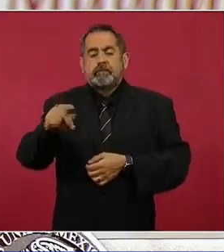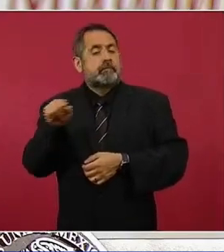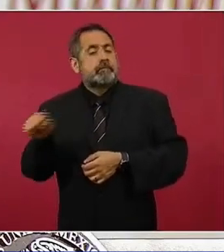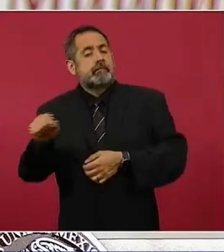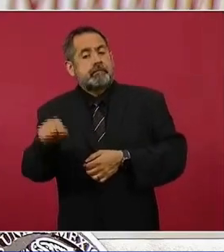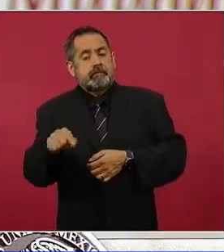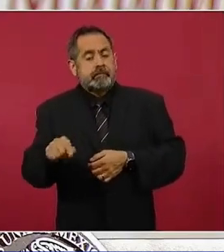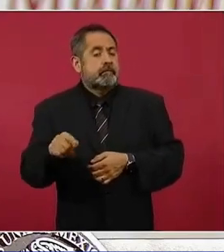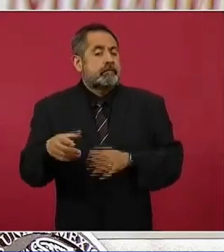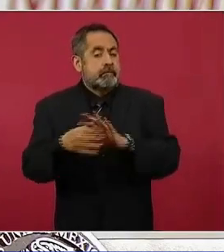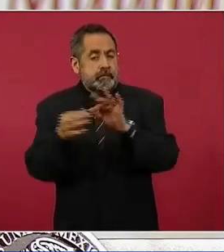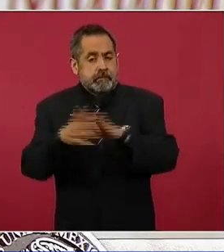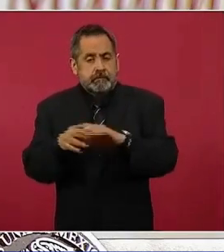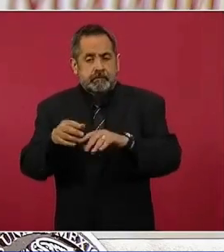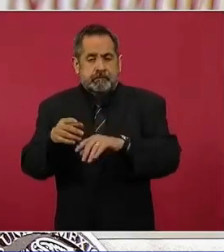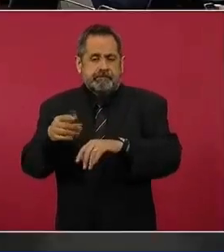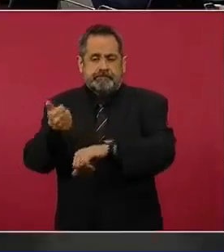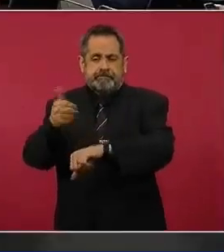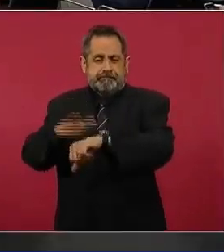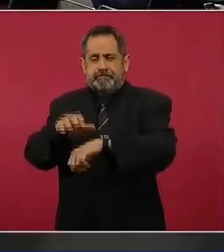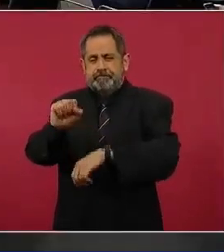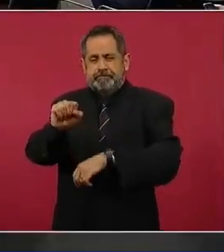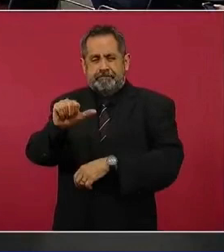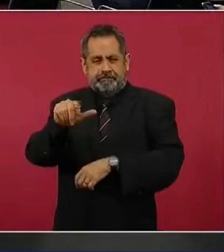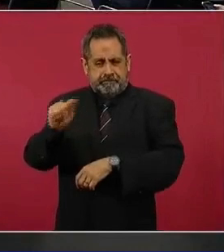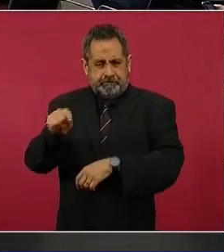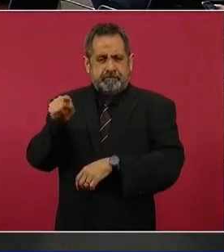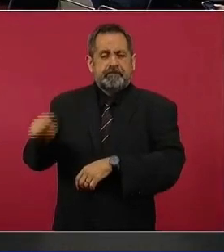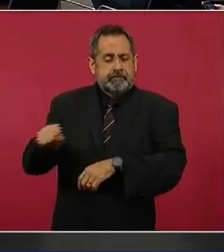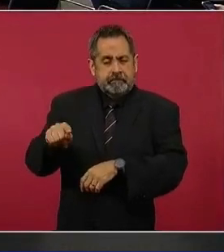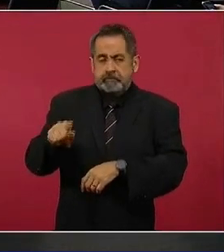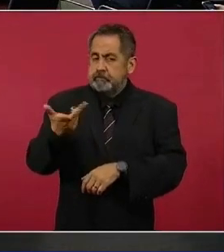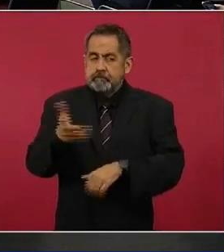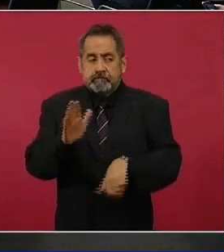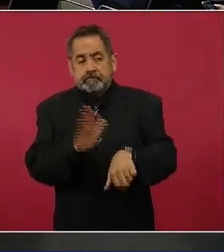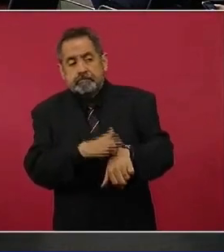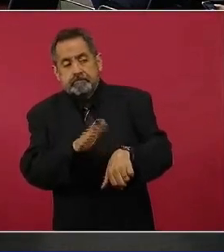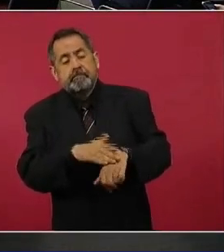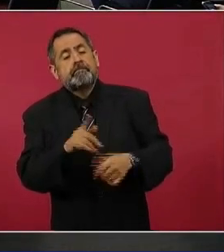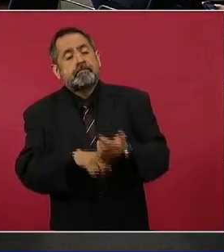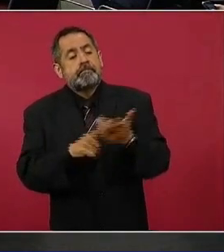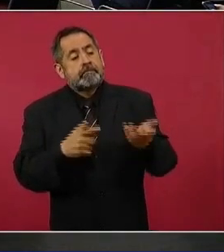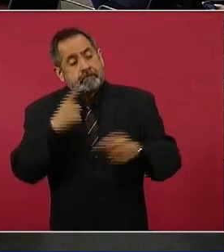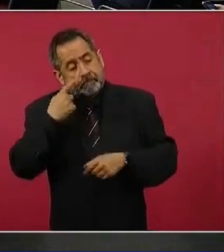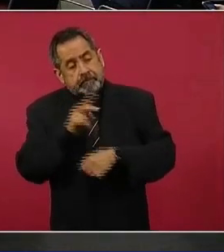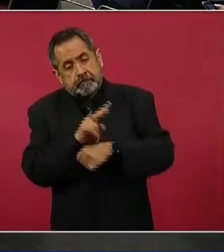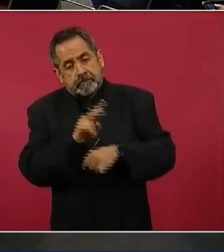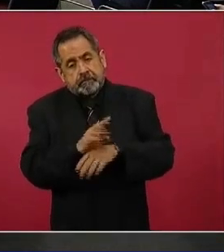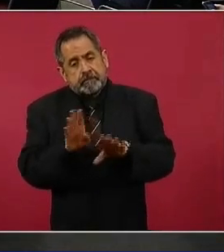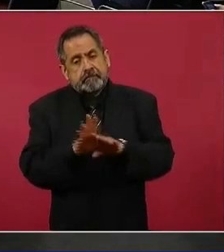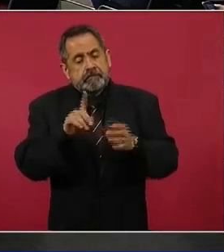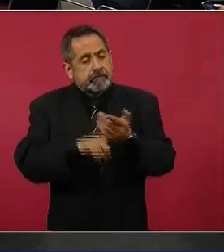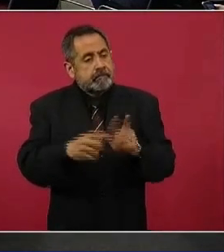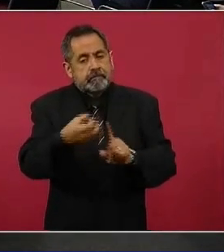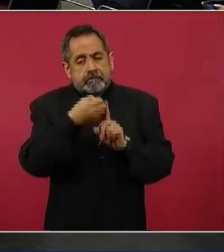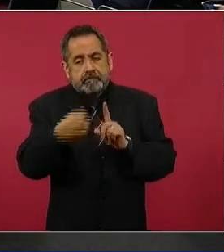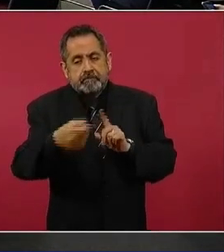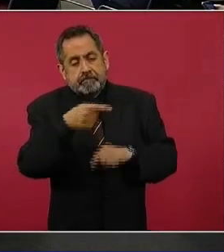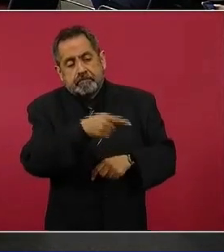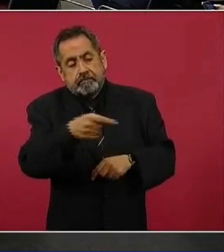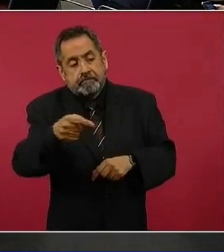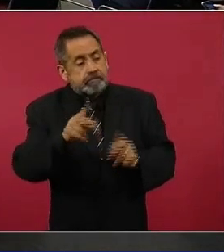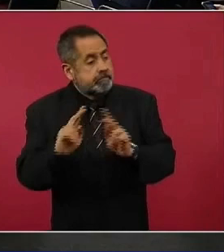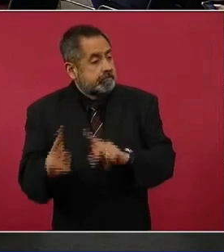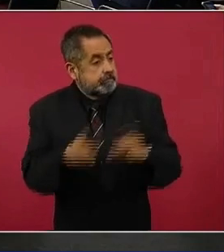el sistema de administración tributaria, tienen la obligación de estar al pendiente de las operaciones